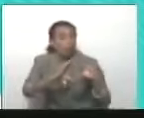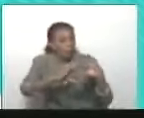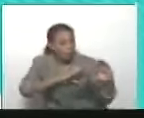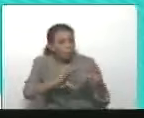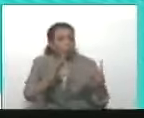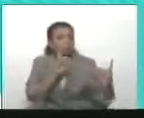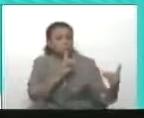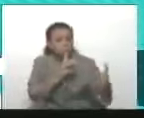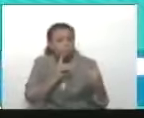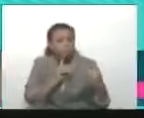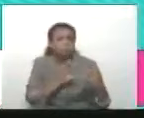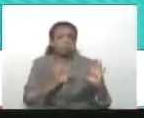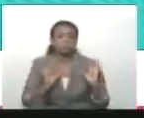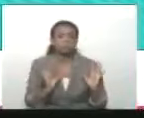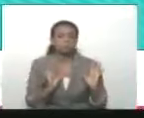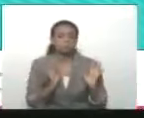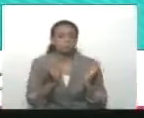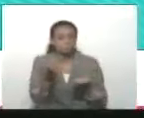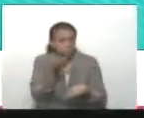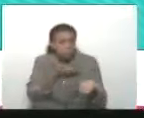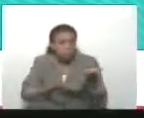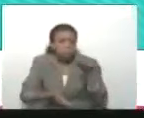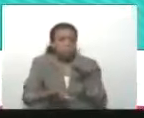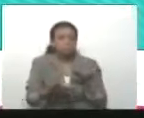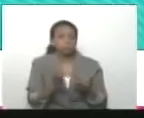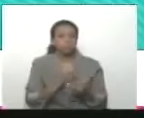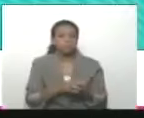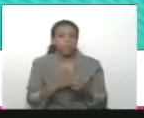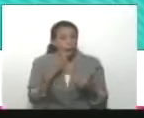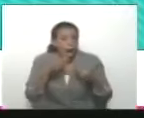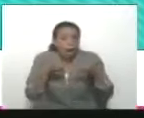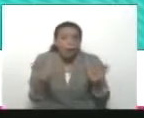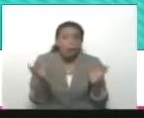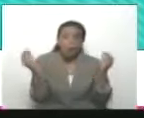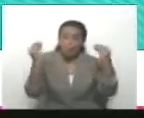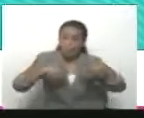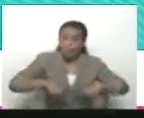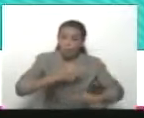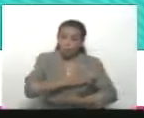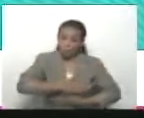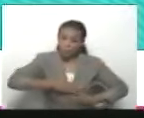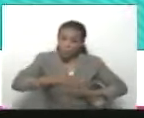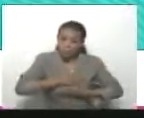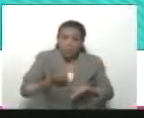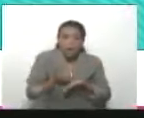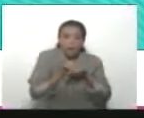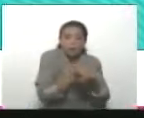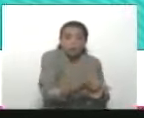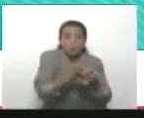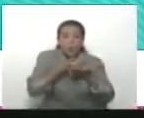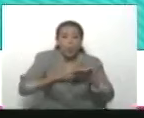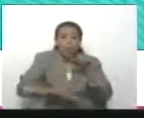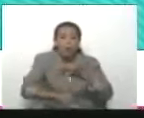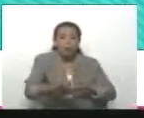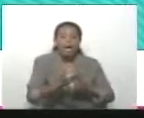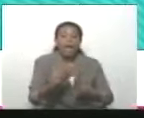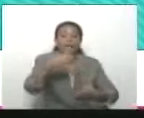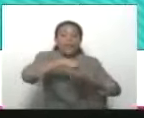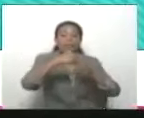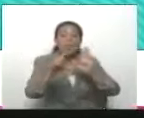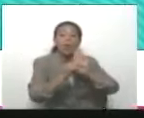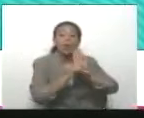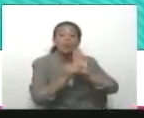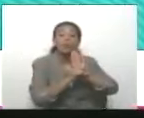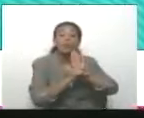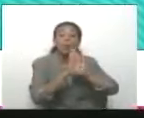Estamos en las puertas a acuerdos beneficiosos para el país, en el marco de la ley y la